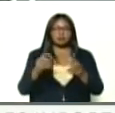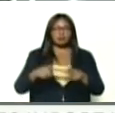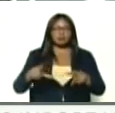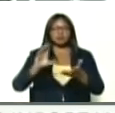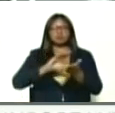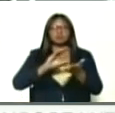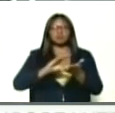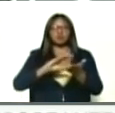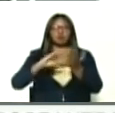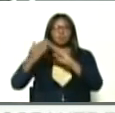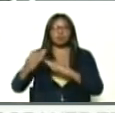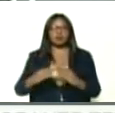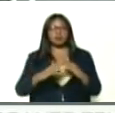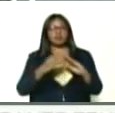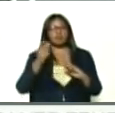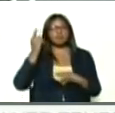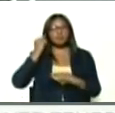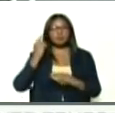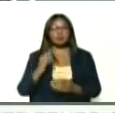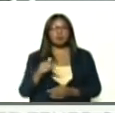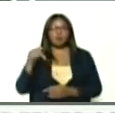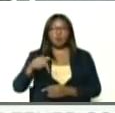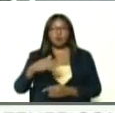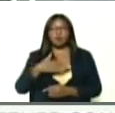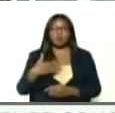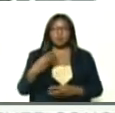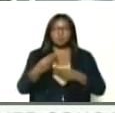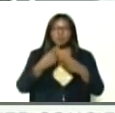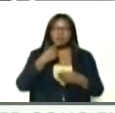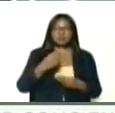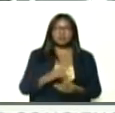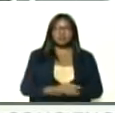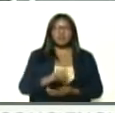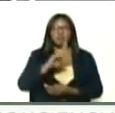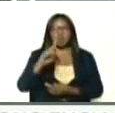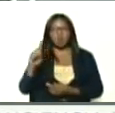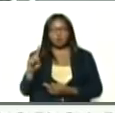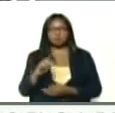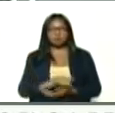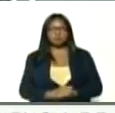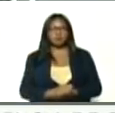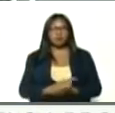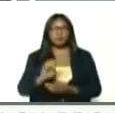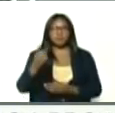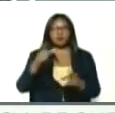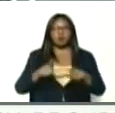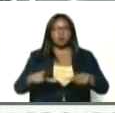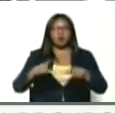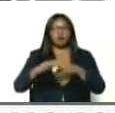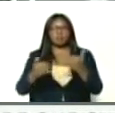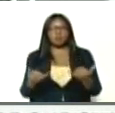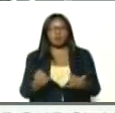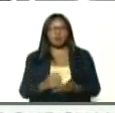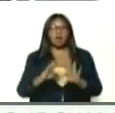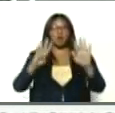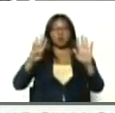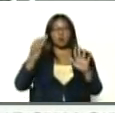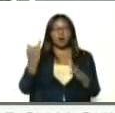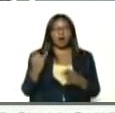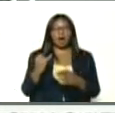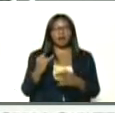comunales, de mujer, que debo decirle, hoy estamos inaugurando, el número 11, el primero, en la zona sur, nueve hay en Barcelona,